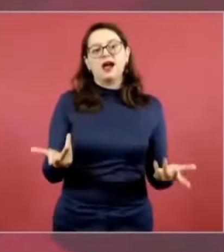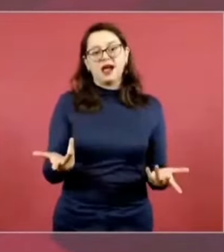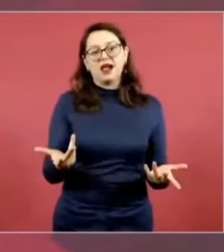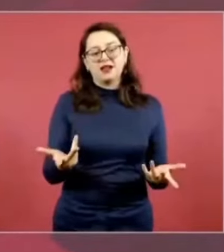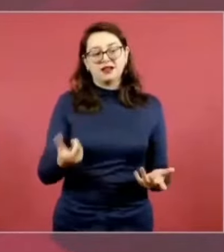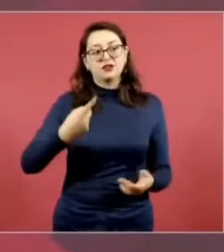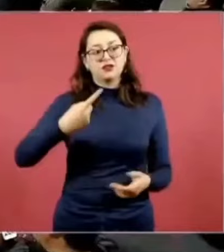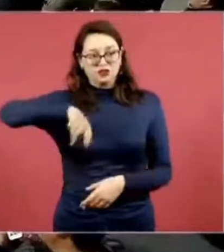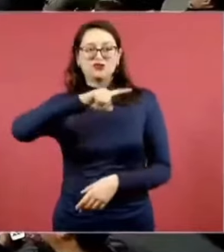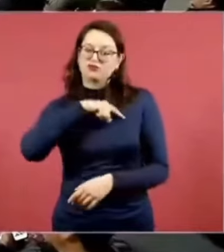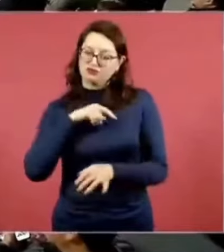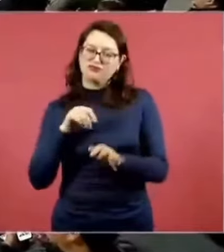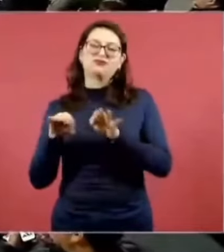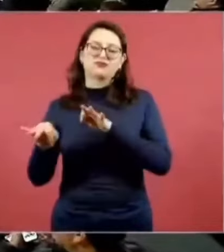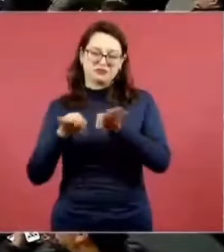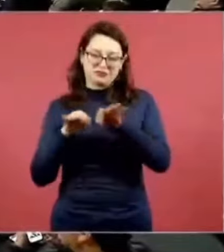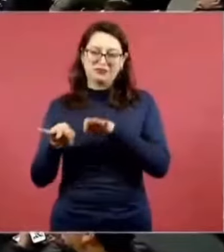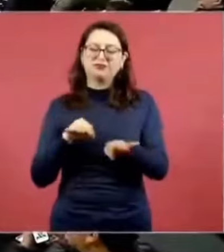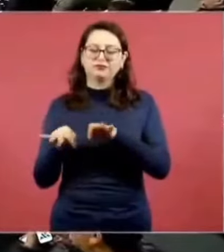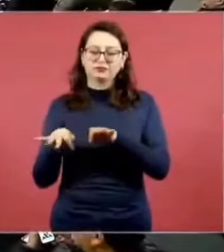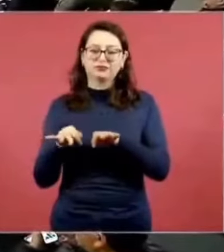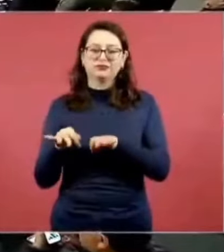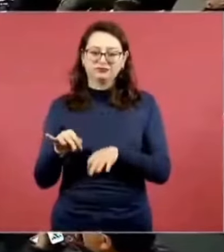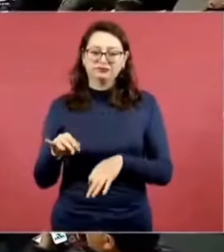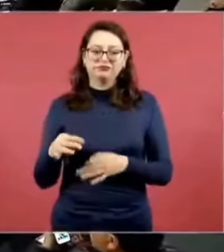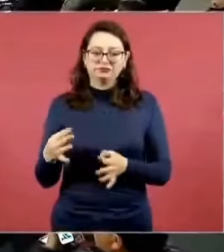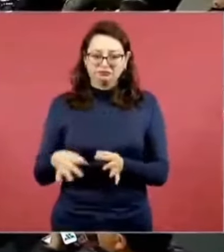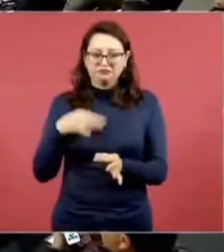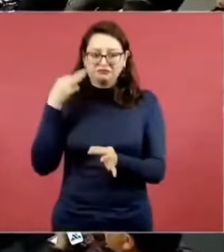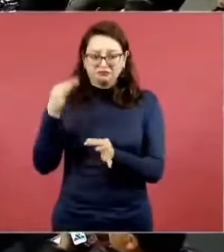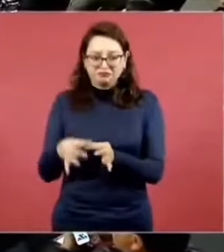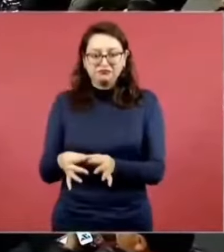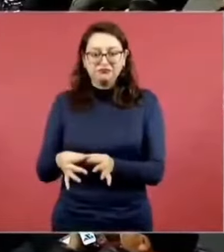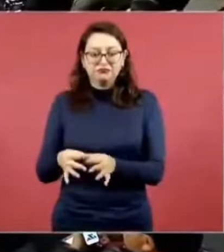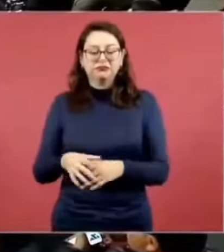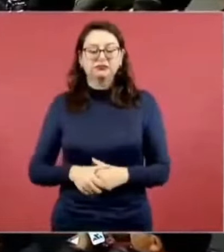están los resultados de nuestra política anticorrupción